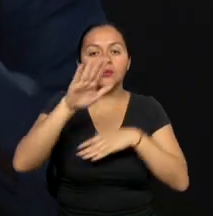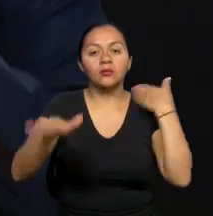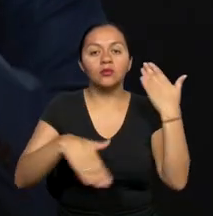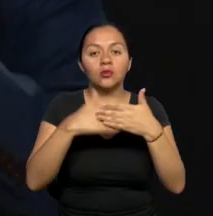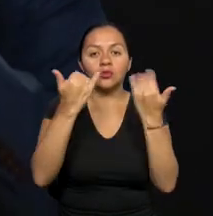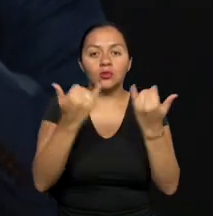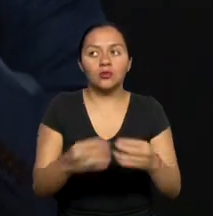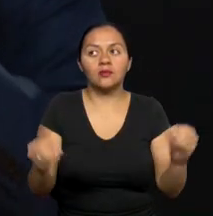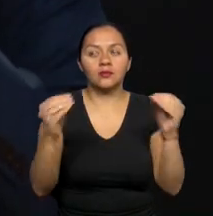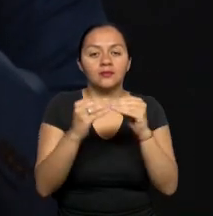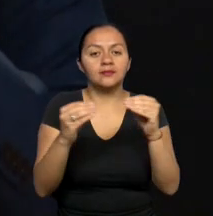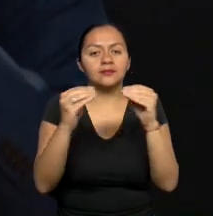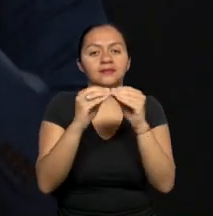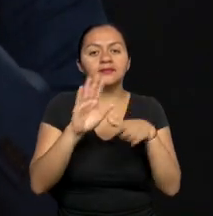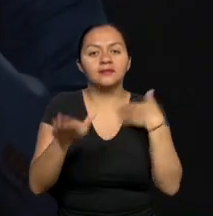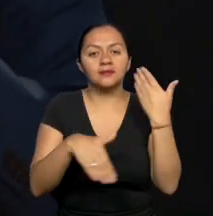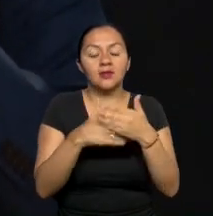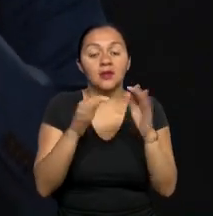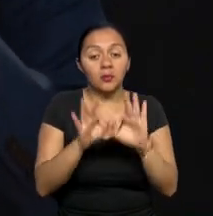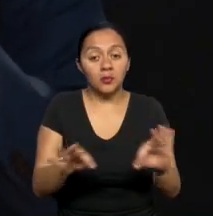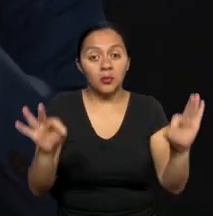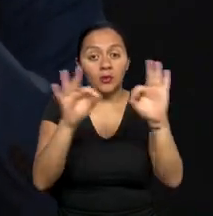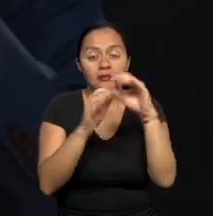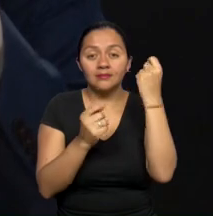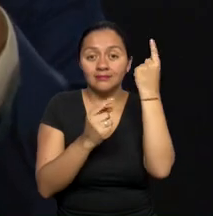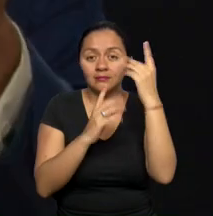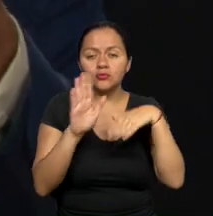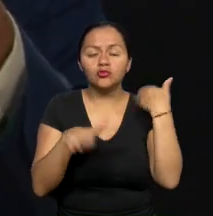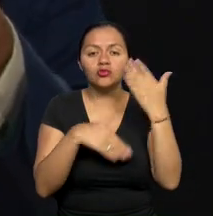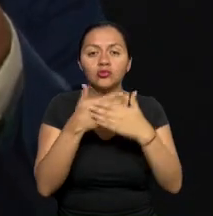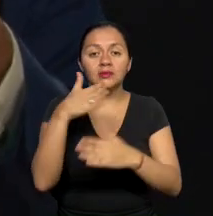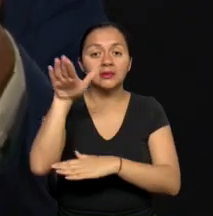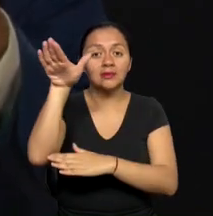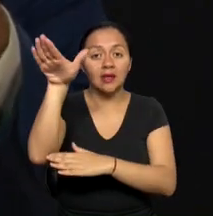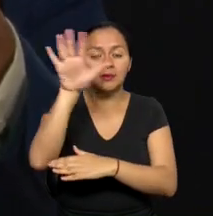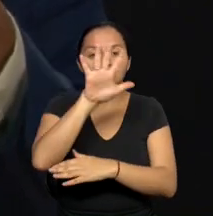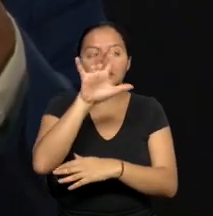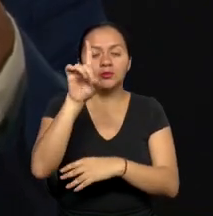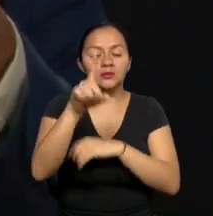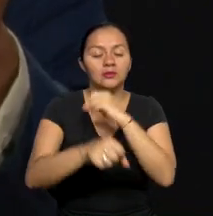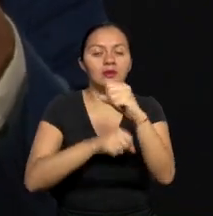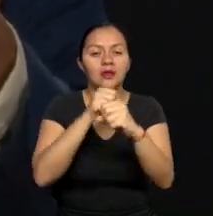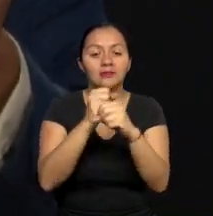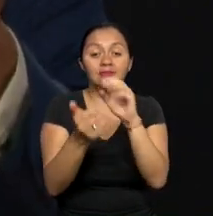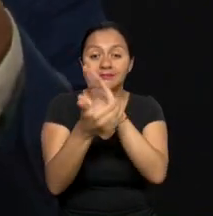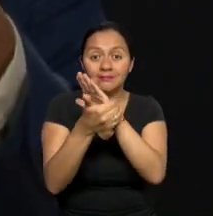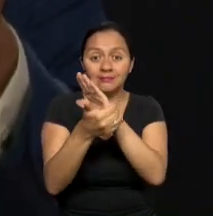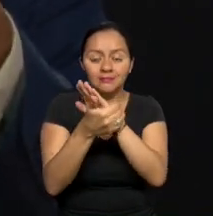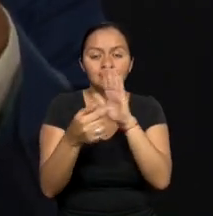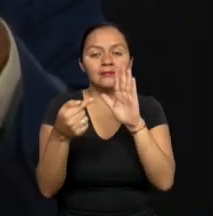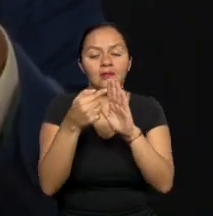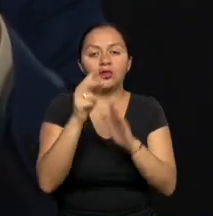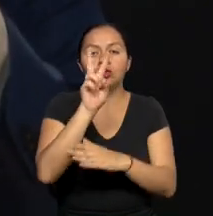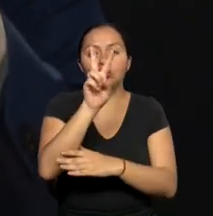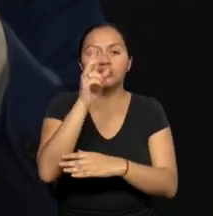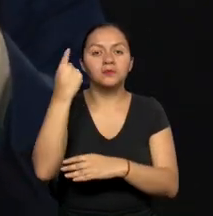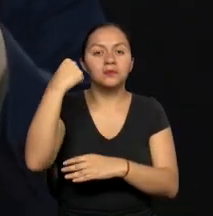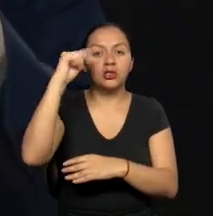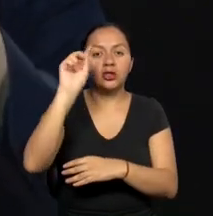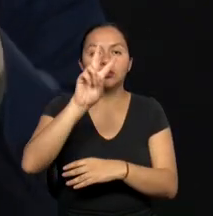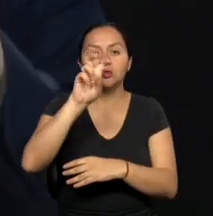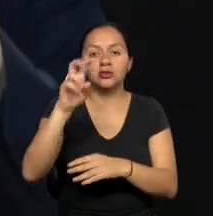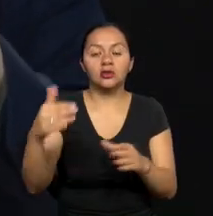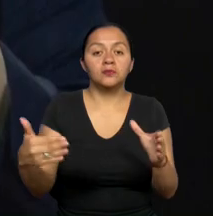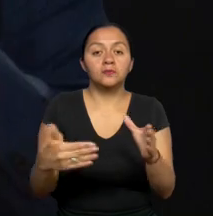Como un antecedente importante, ustedes deben entender que el SECAP desde hace 51 años ha capacitado a cerca de 2.200